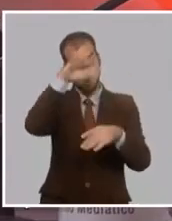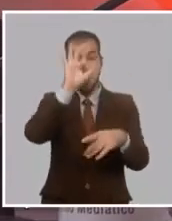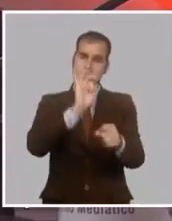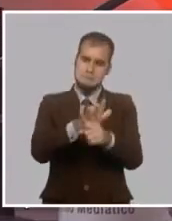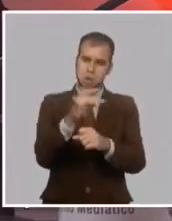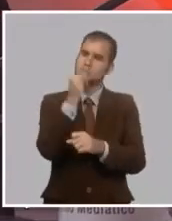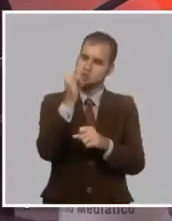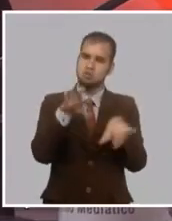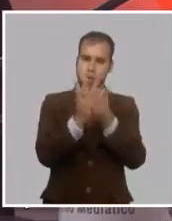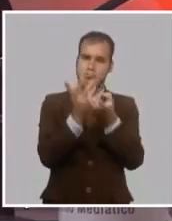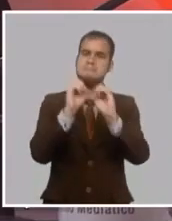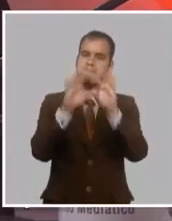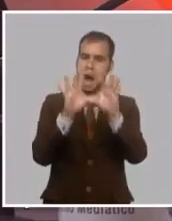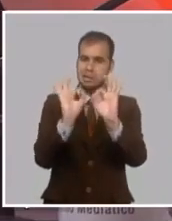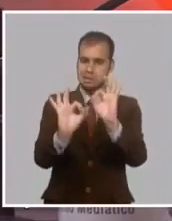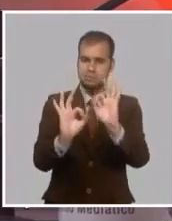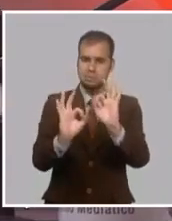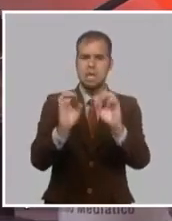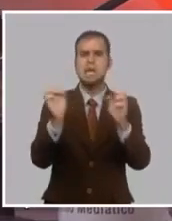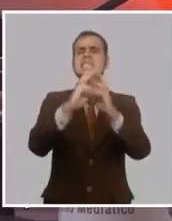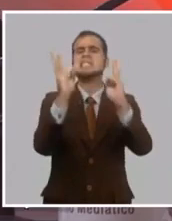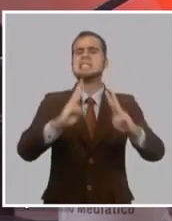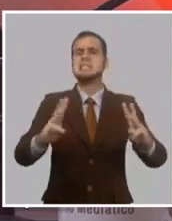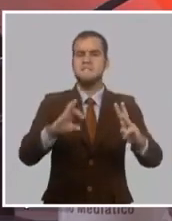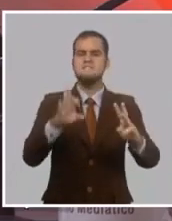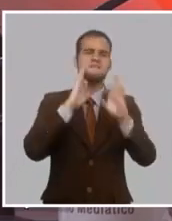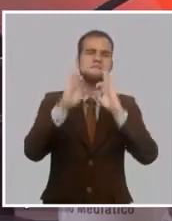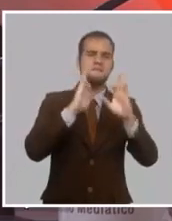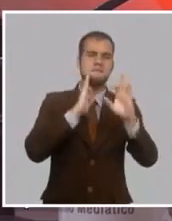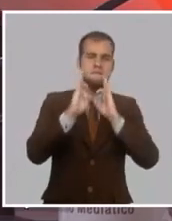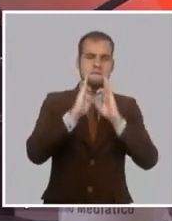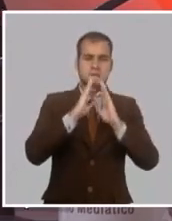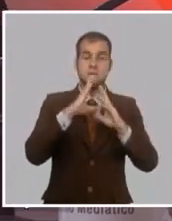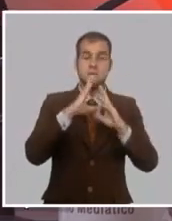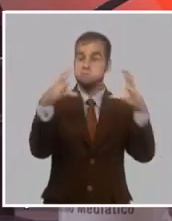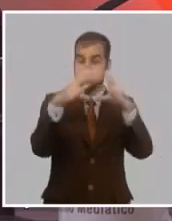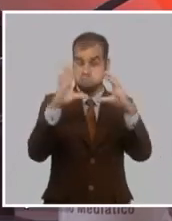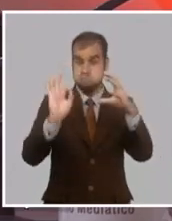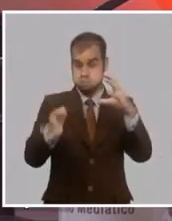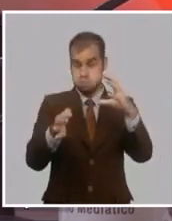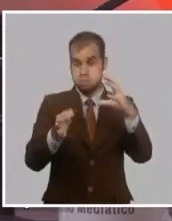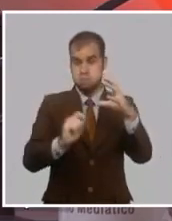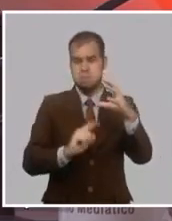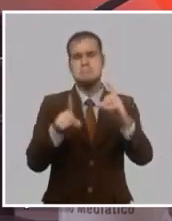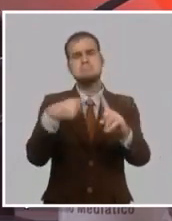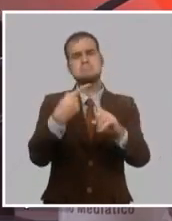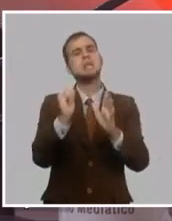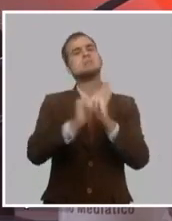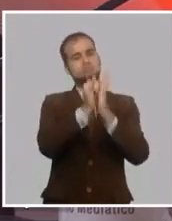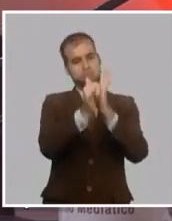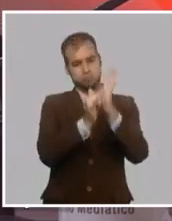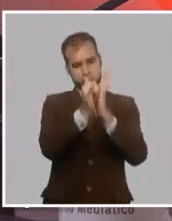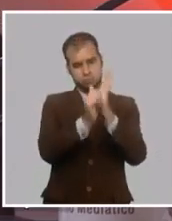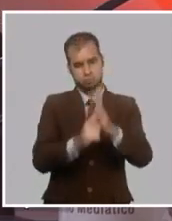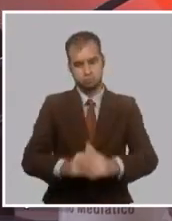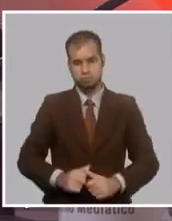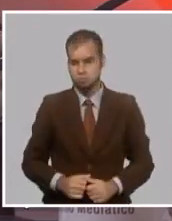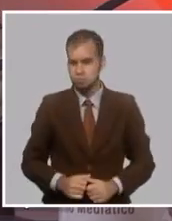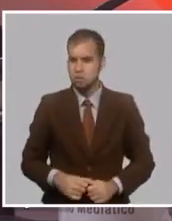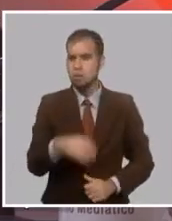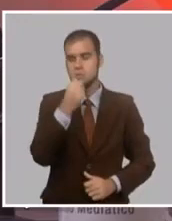compartiendo también en los portales, en las páginas de Facebook de Cuba Debate y en su canal de YouTube también para